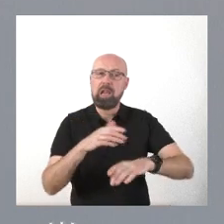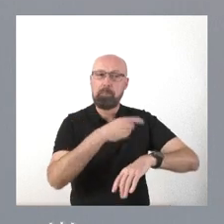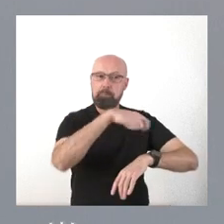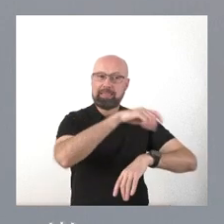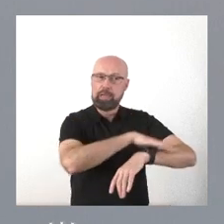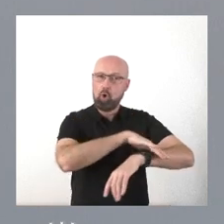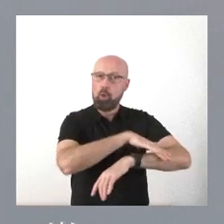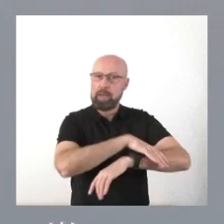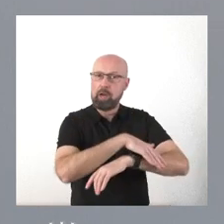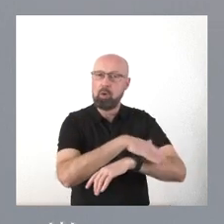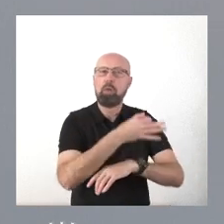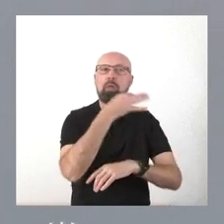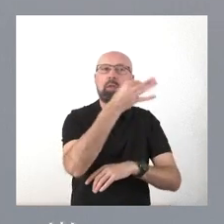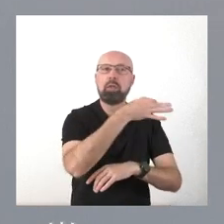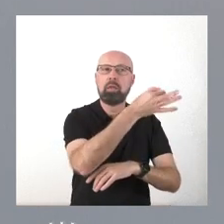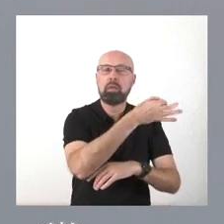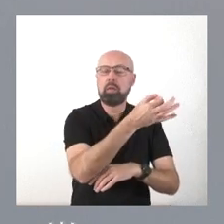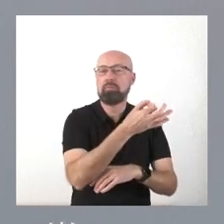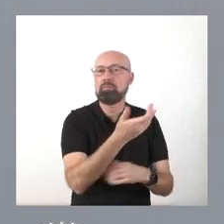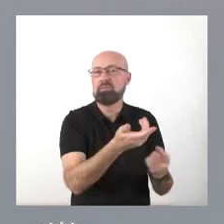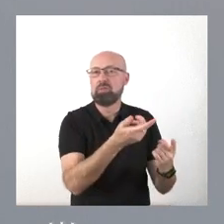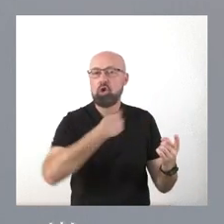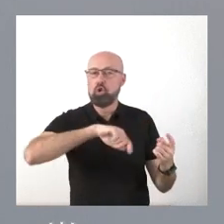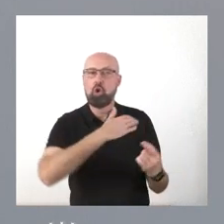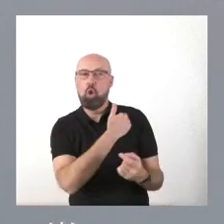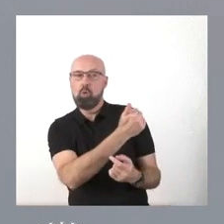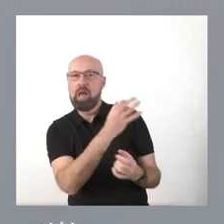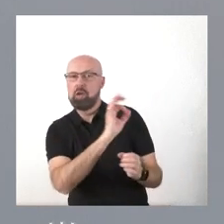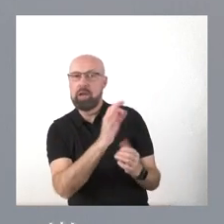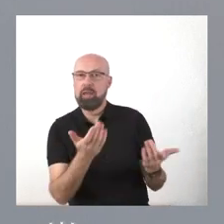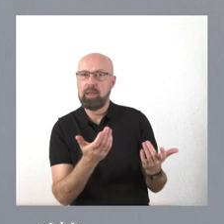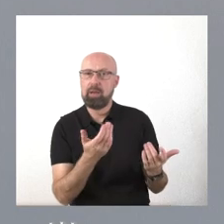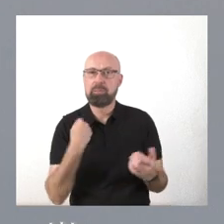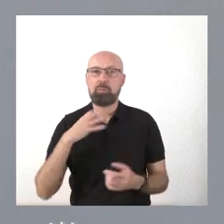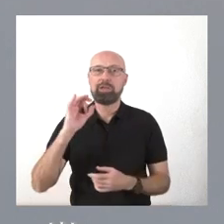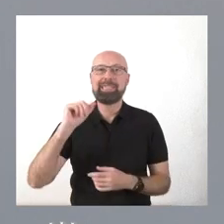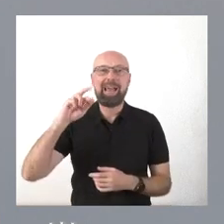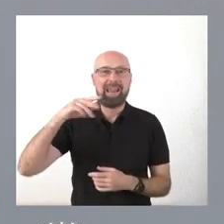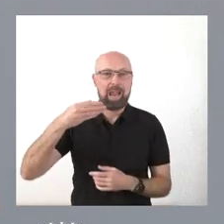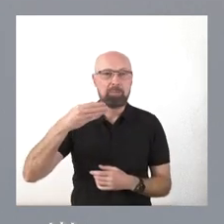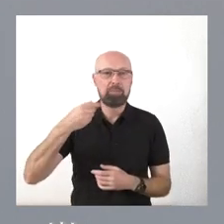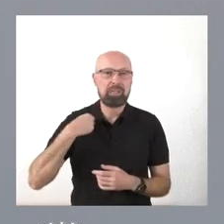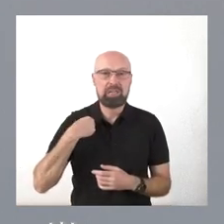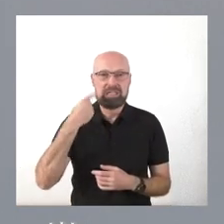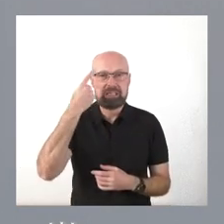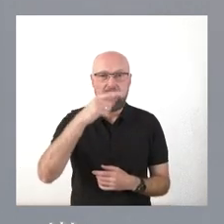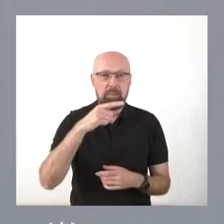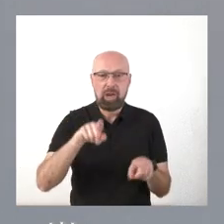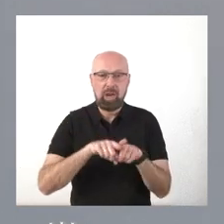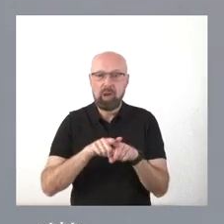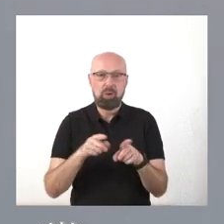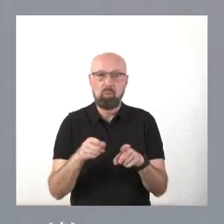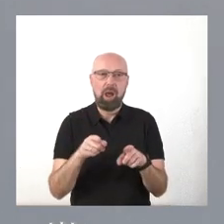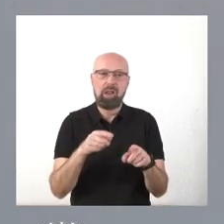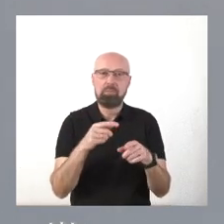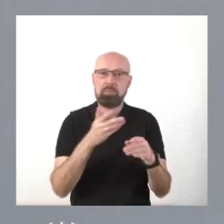convocando. Del SARE sabemos lo mismo que sabíamos nosotros. Del anuncio que se ha hecho recientemente de disponer de